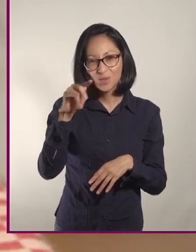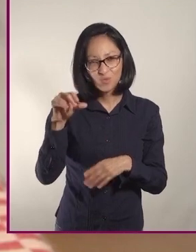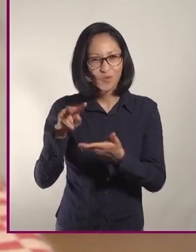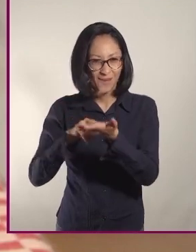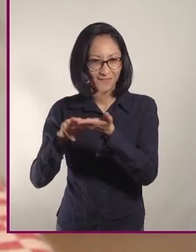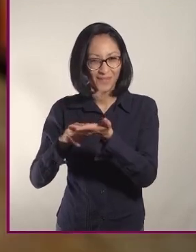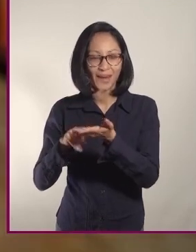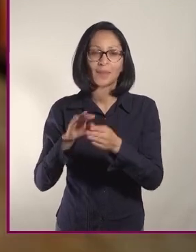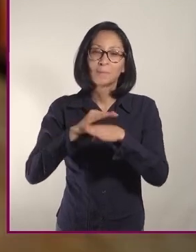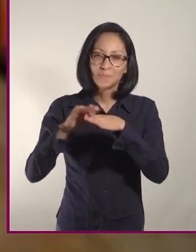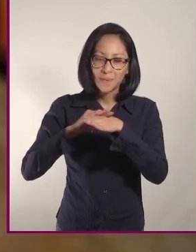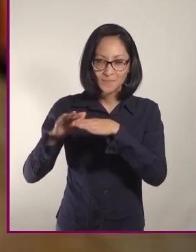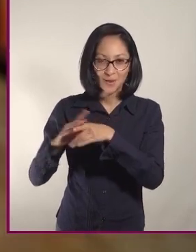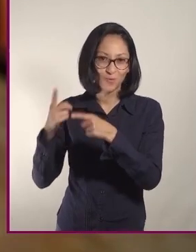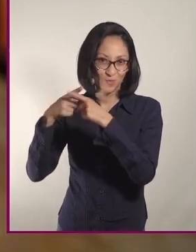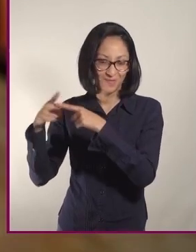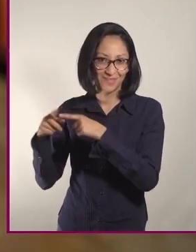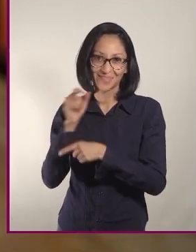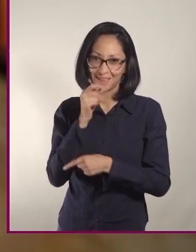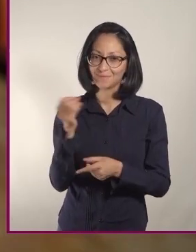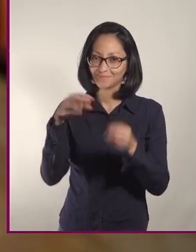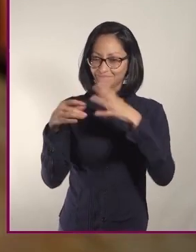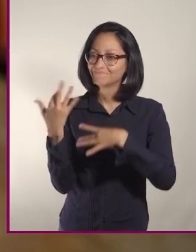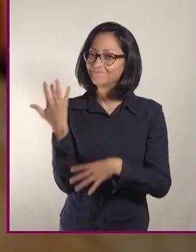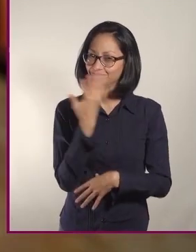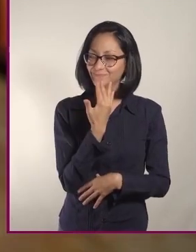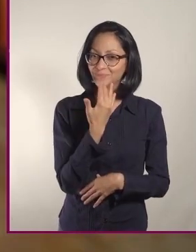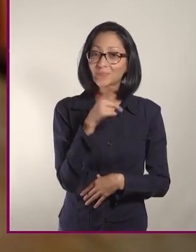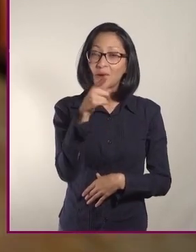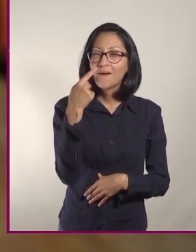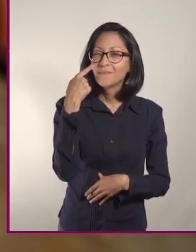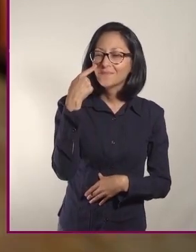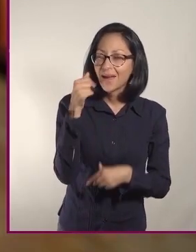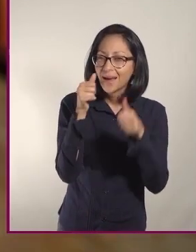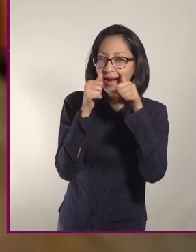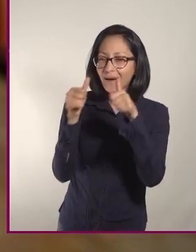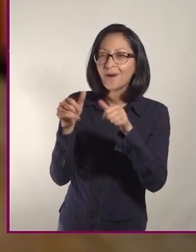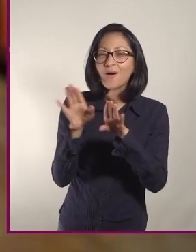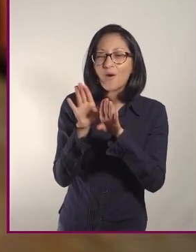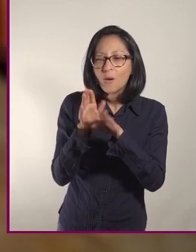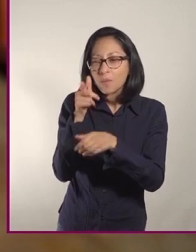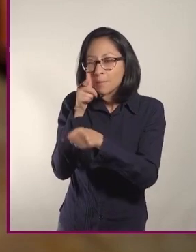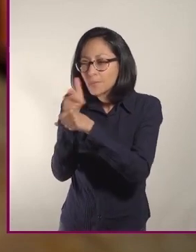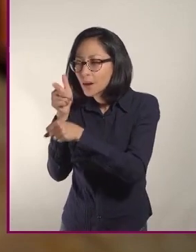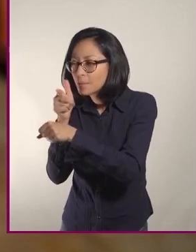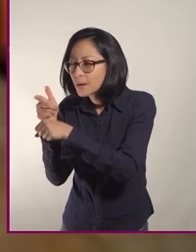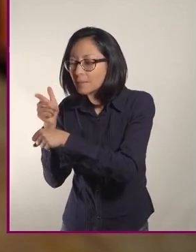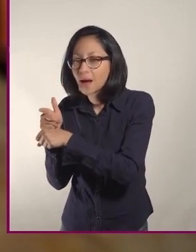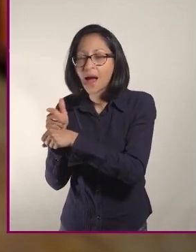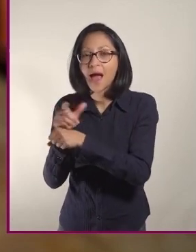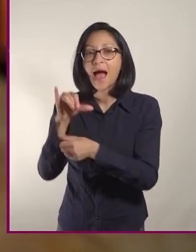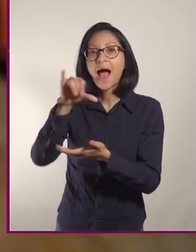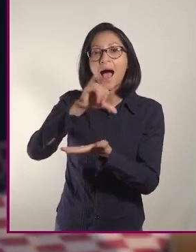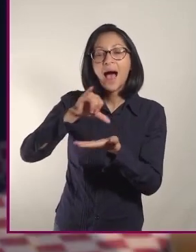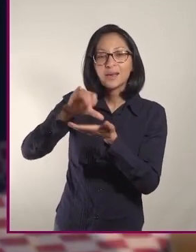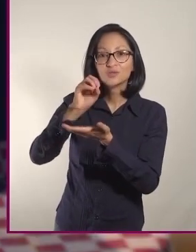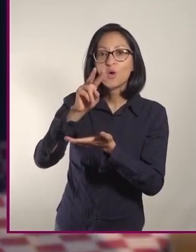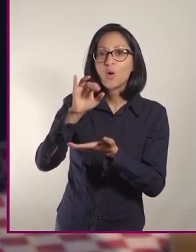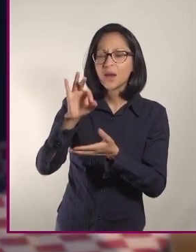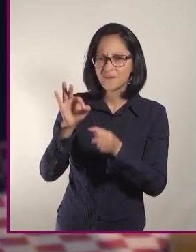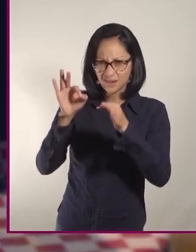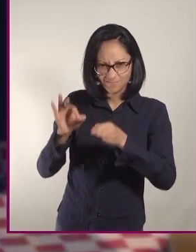de aceite de oliva. Entonces, no te pierdas mi tutorial sobre cómo identificar un buen aceite de oliva. Tiene su chiste.